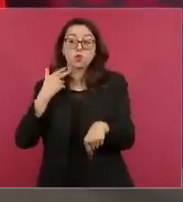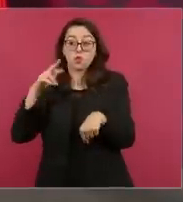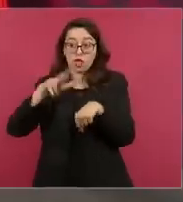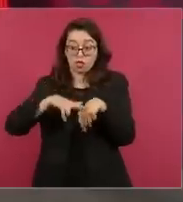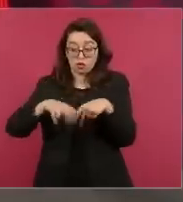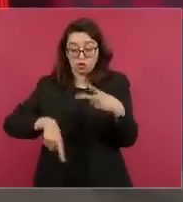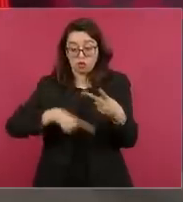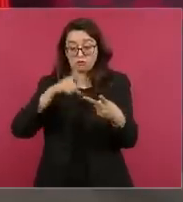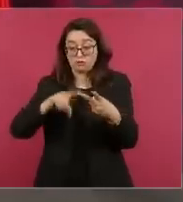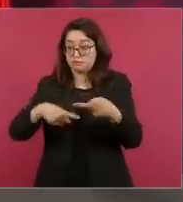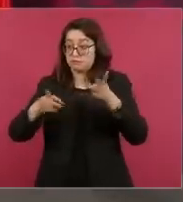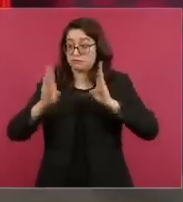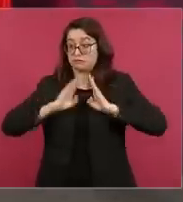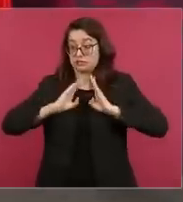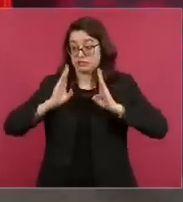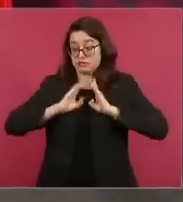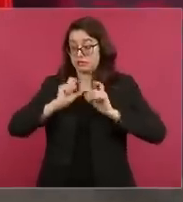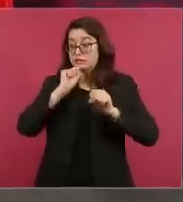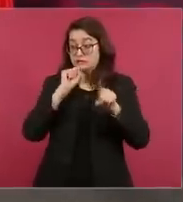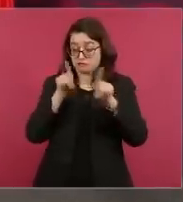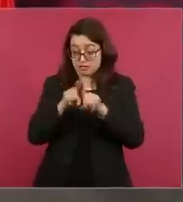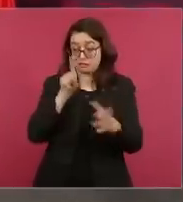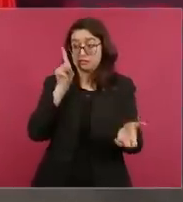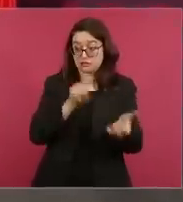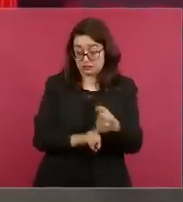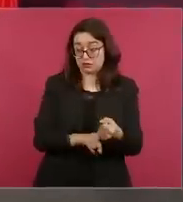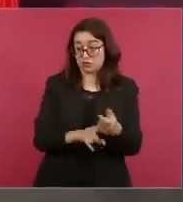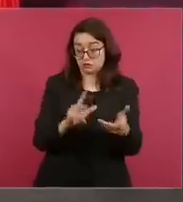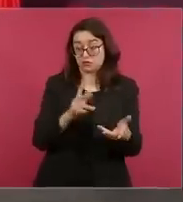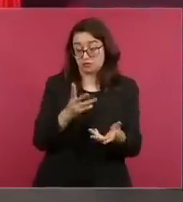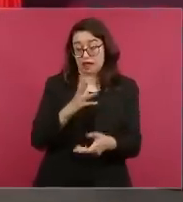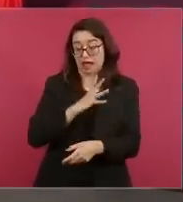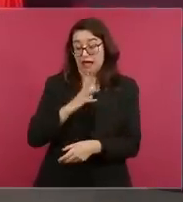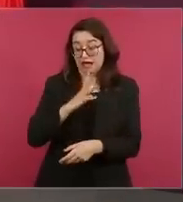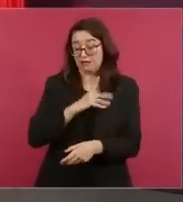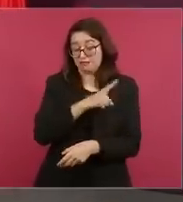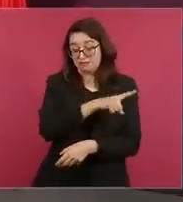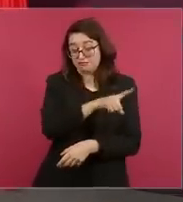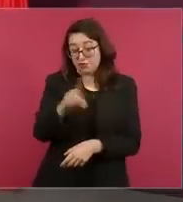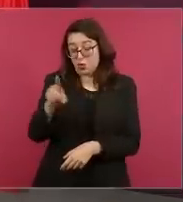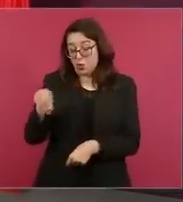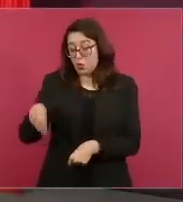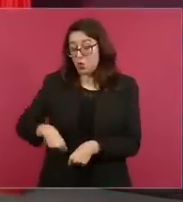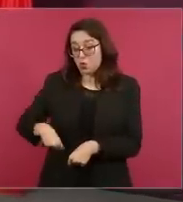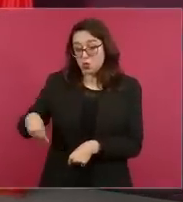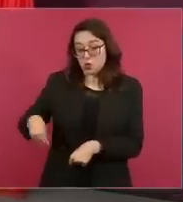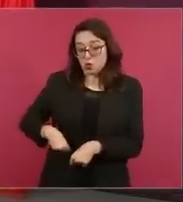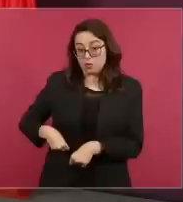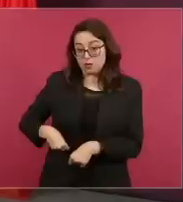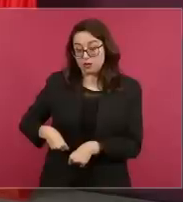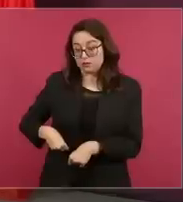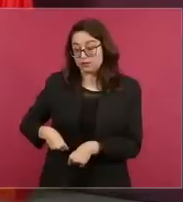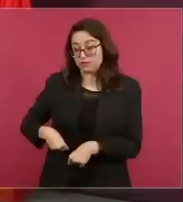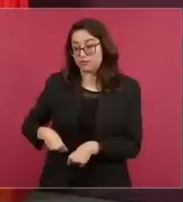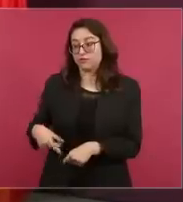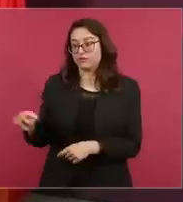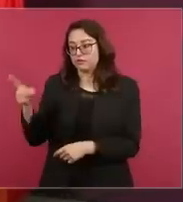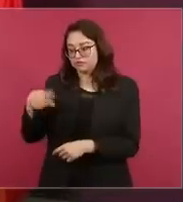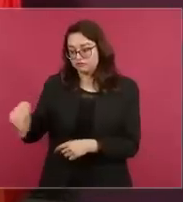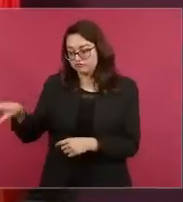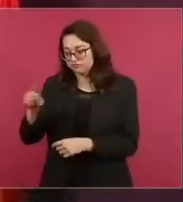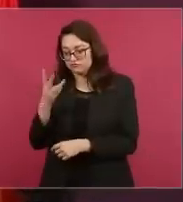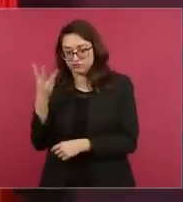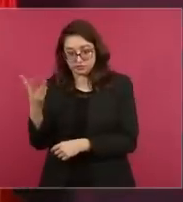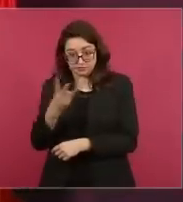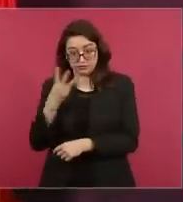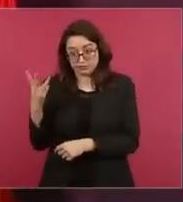Y tomamos la decisión de que si había pruebas, que se solicitaran las órdenes de aprehensión.